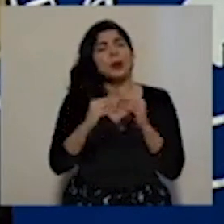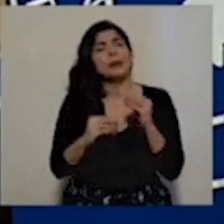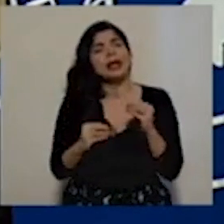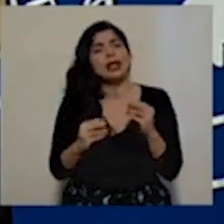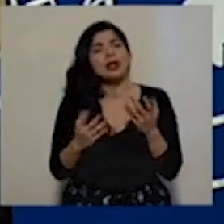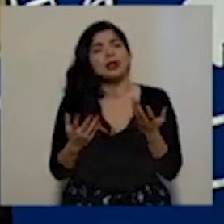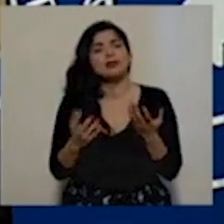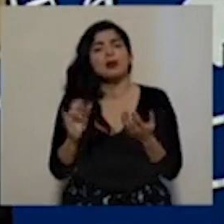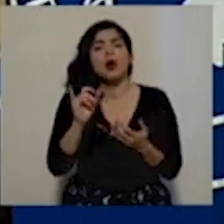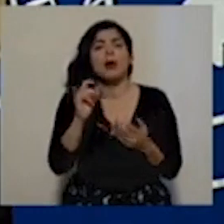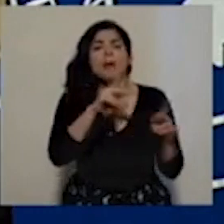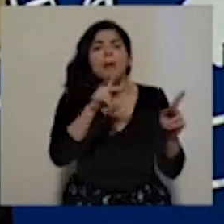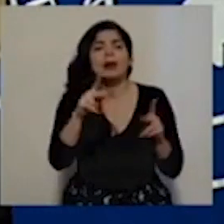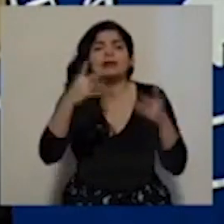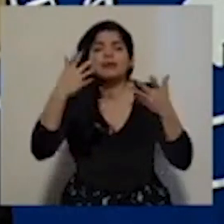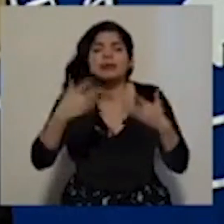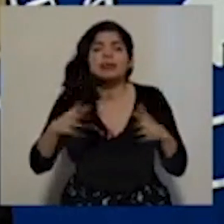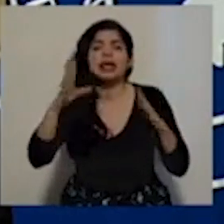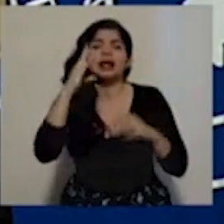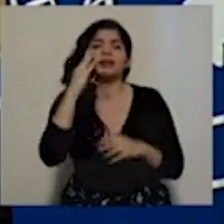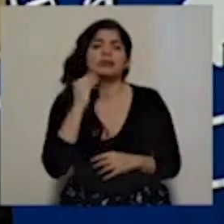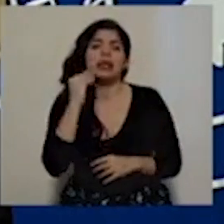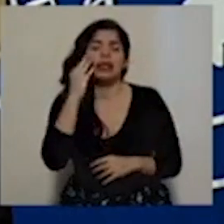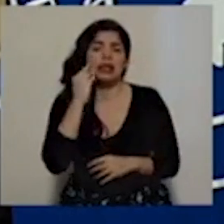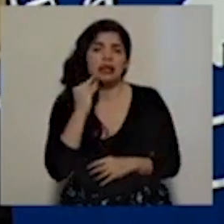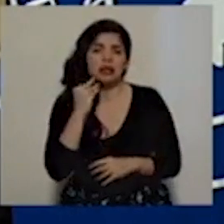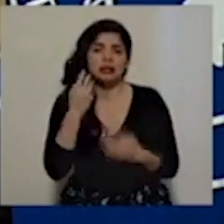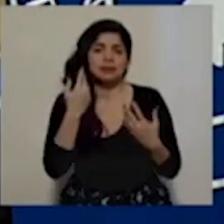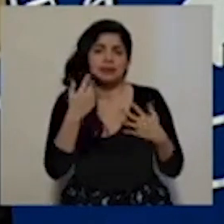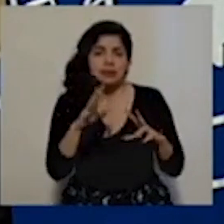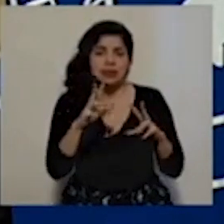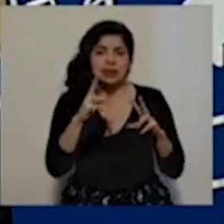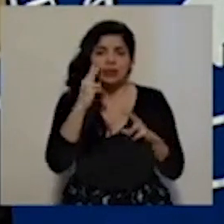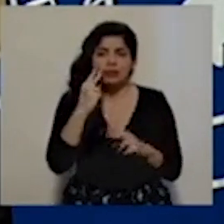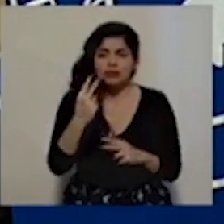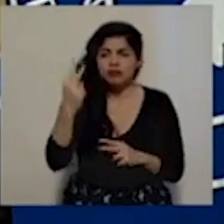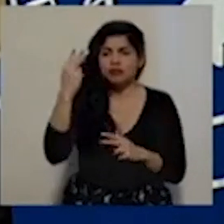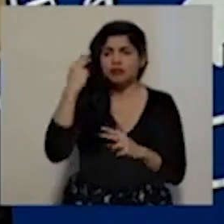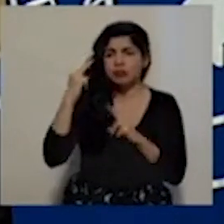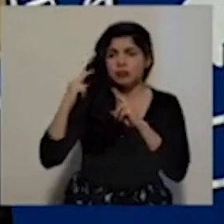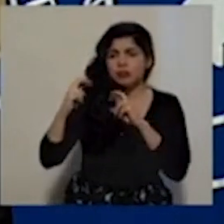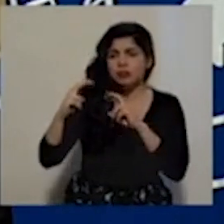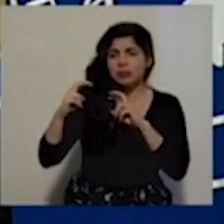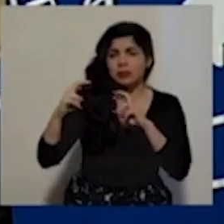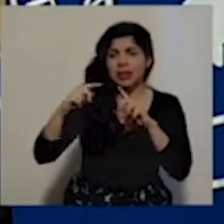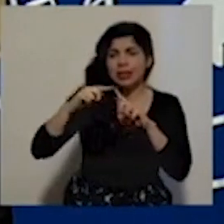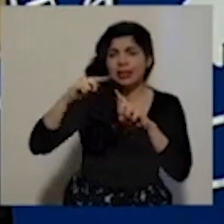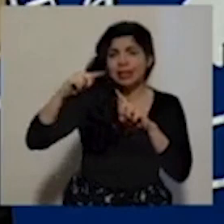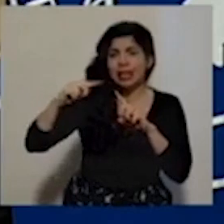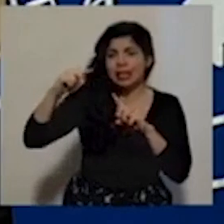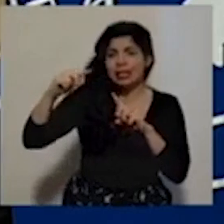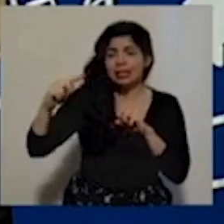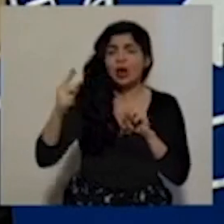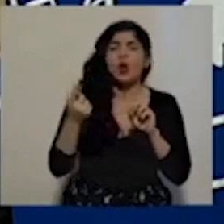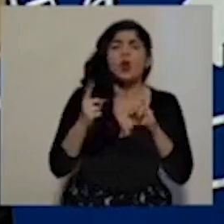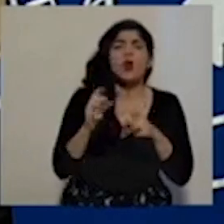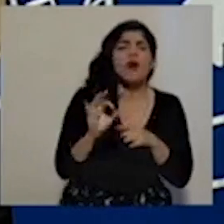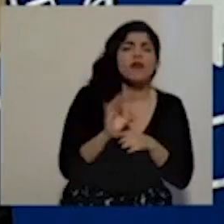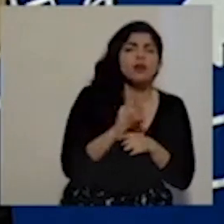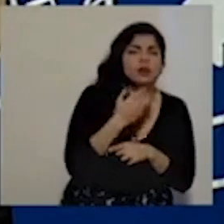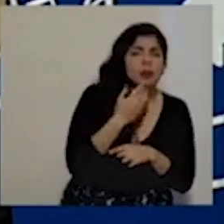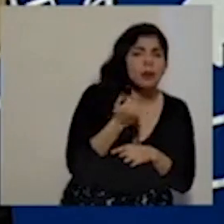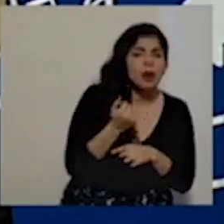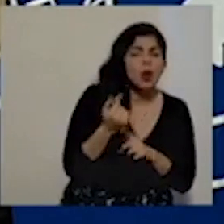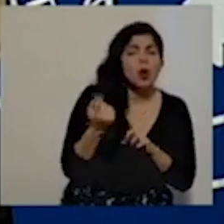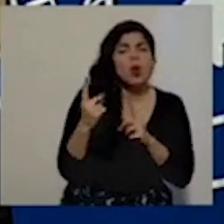una experiencia y ya se ha podido analizar desde el punto de vista estadístico qué funciona mejor y qué